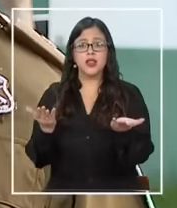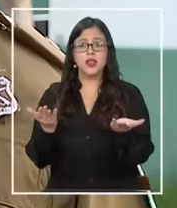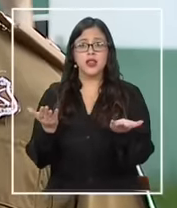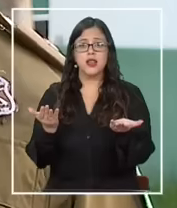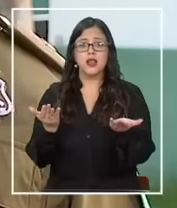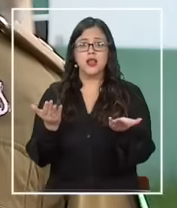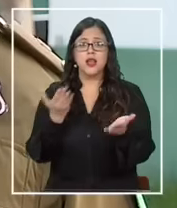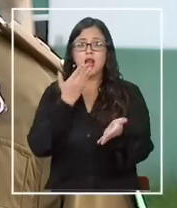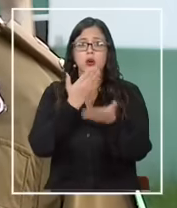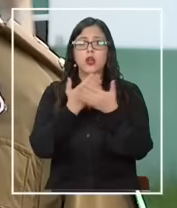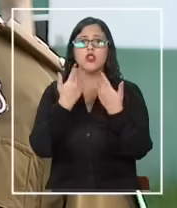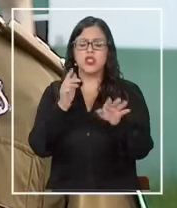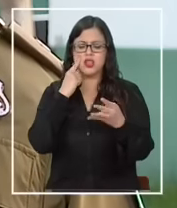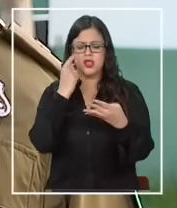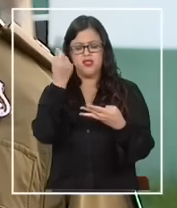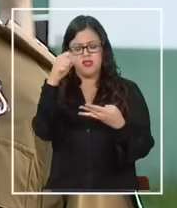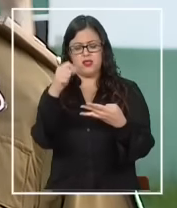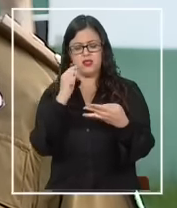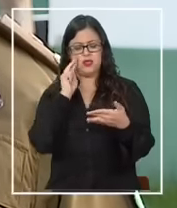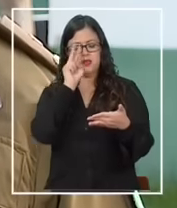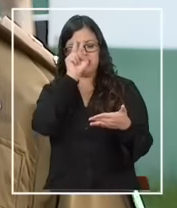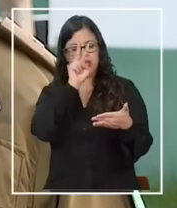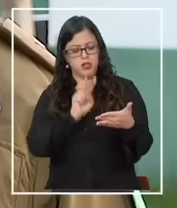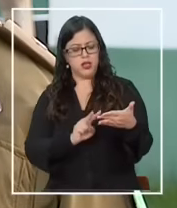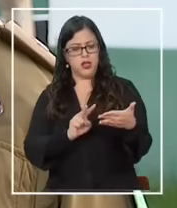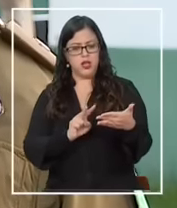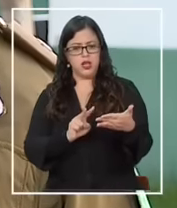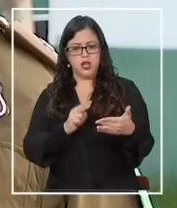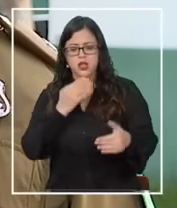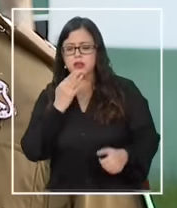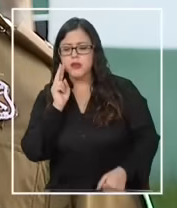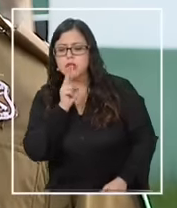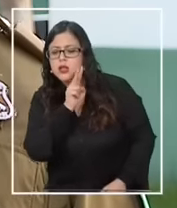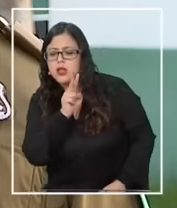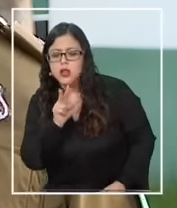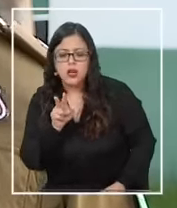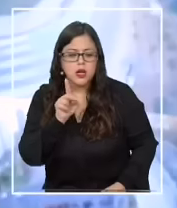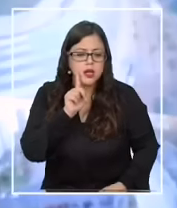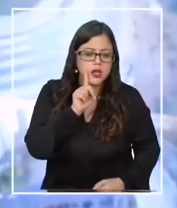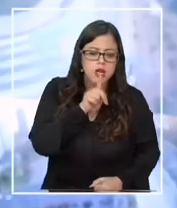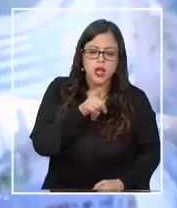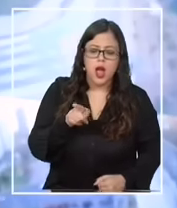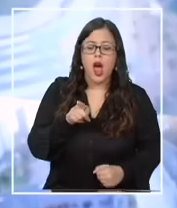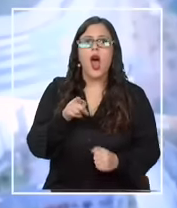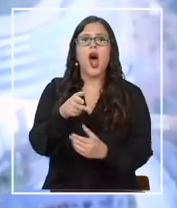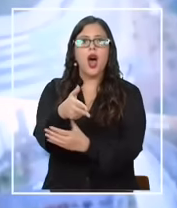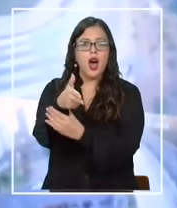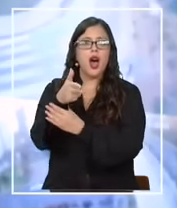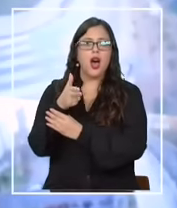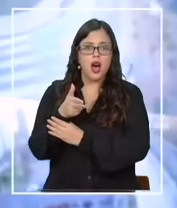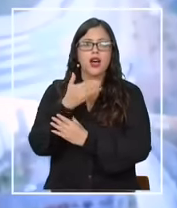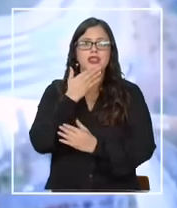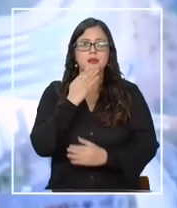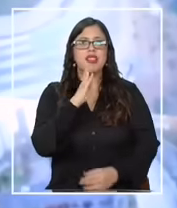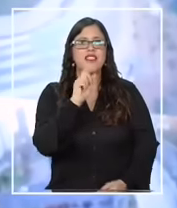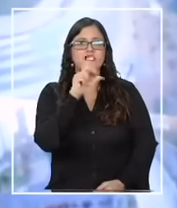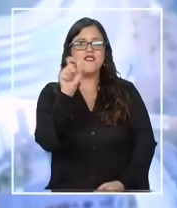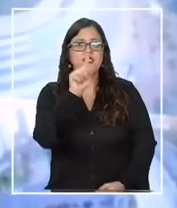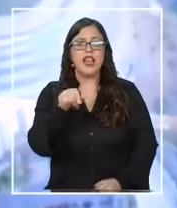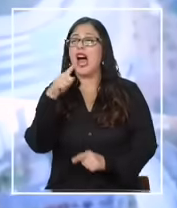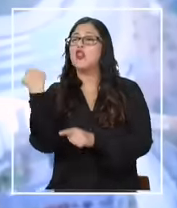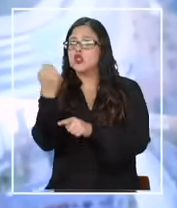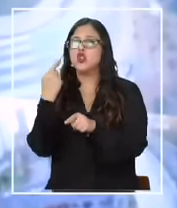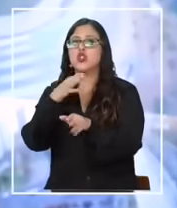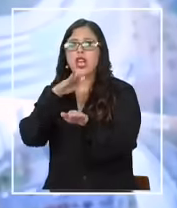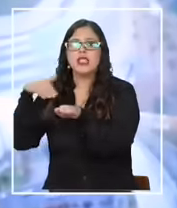verificado lo que mantenía, se le encontró el armamento y munición. Pudimos hacer una persecución logrando detener